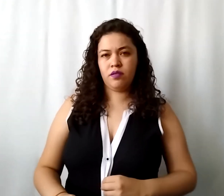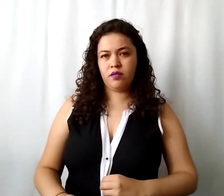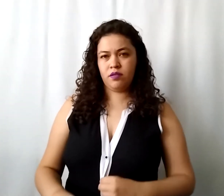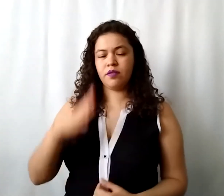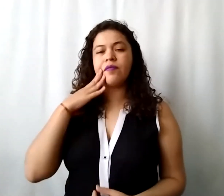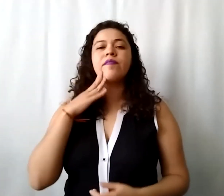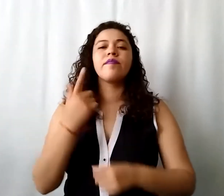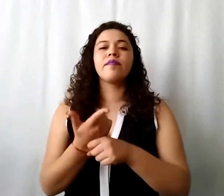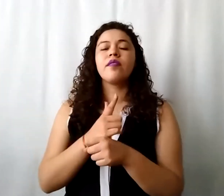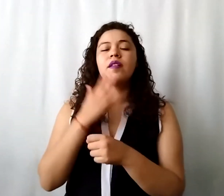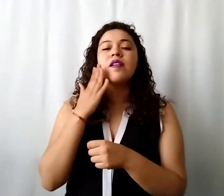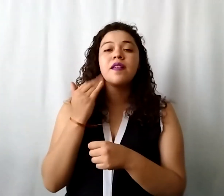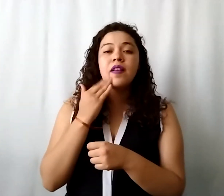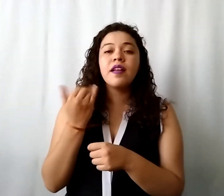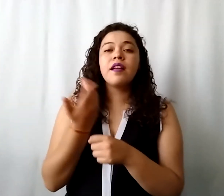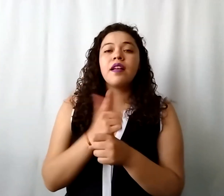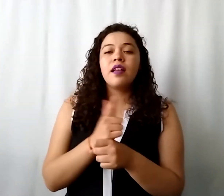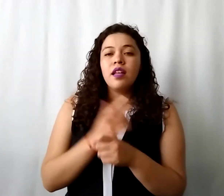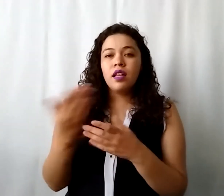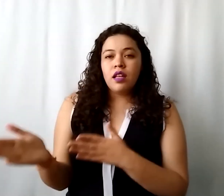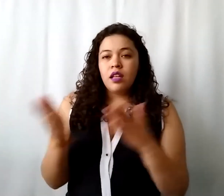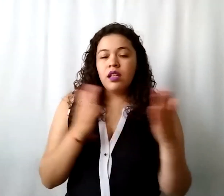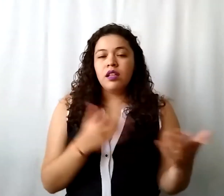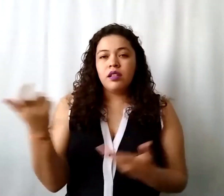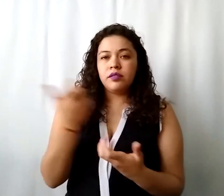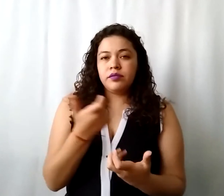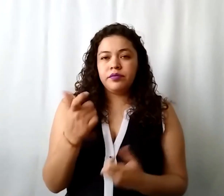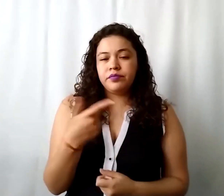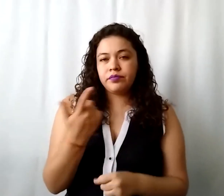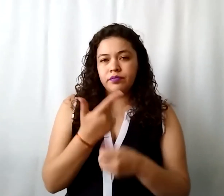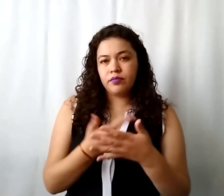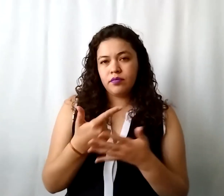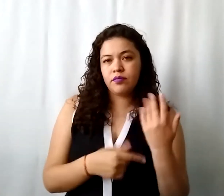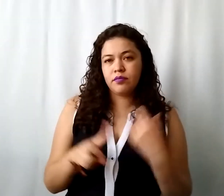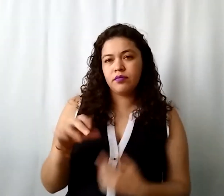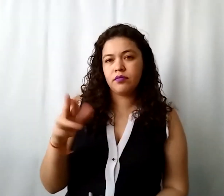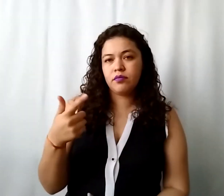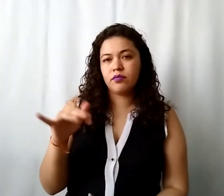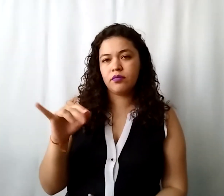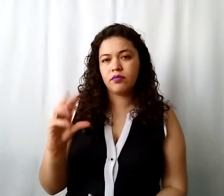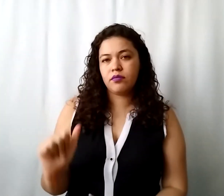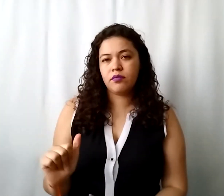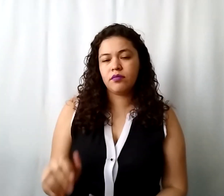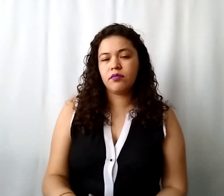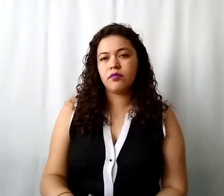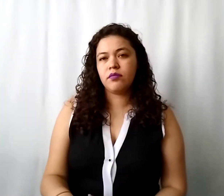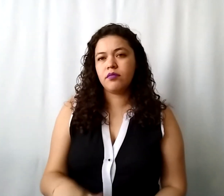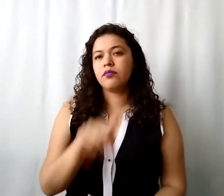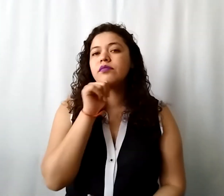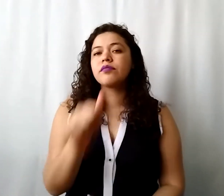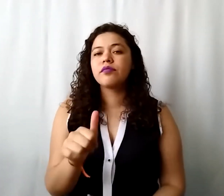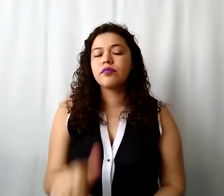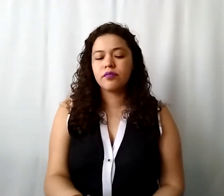licenciada ahora pasamos a la parte financiera con la contadora Virginia de nada y